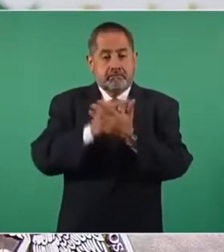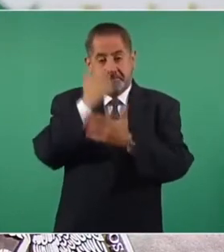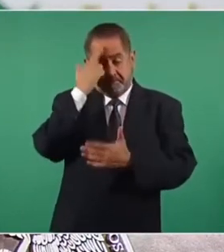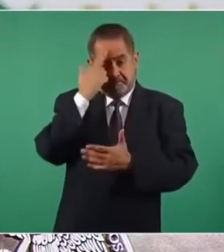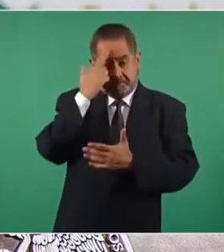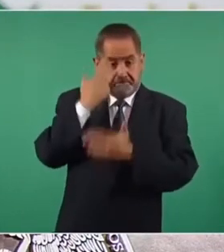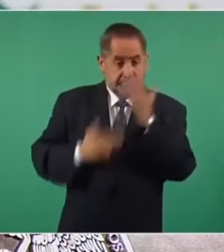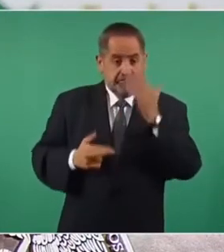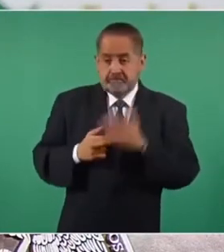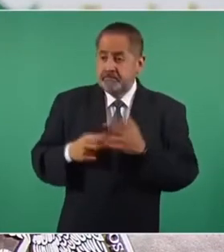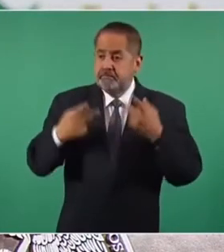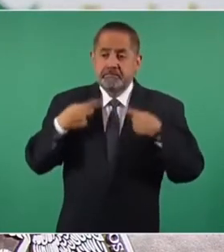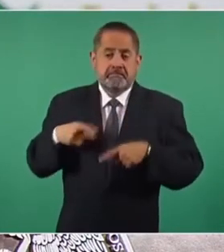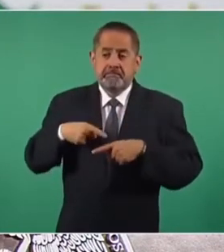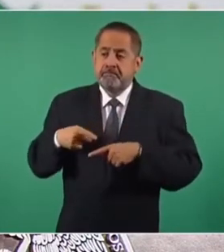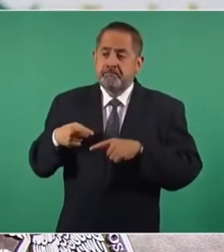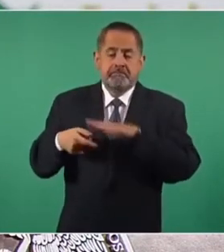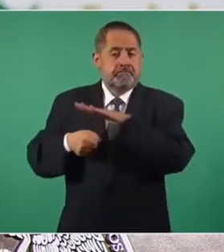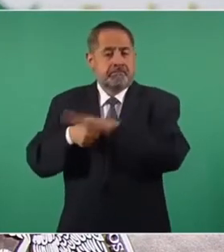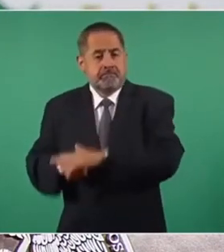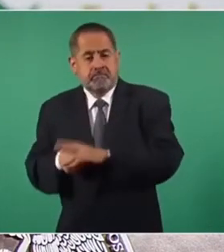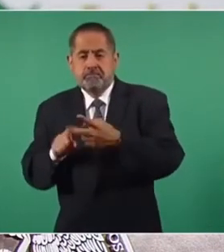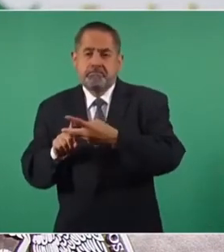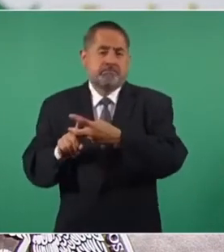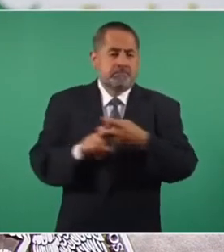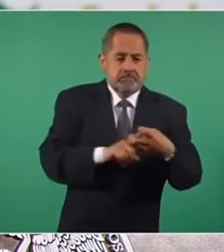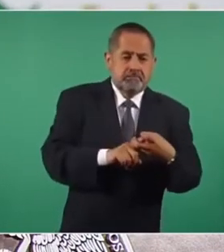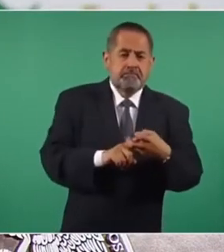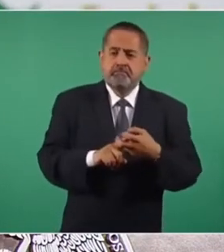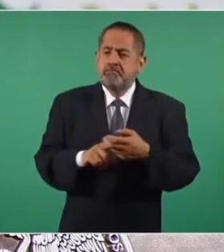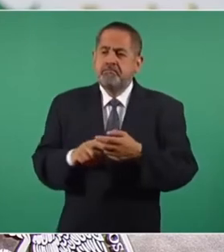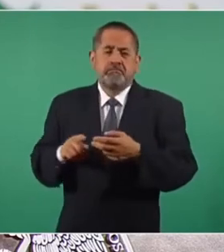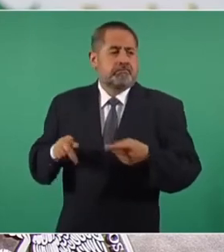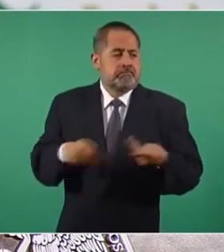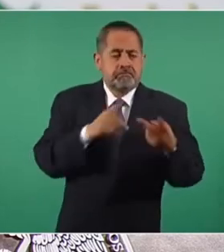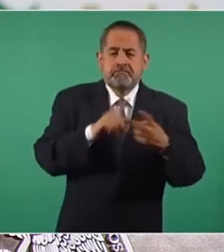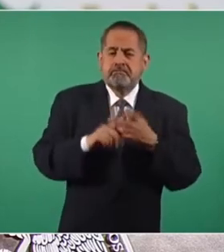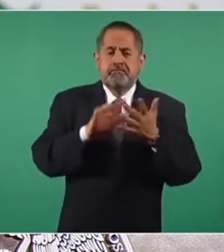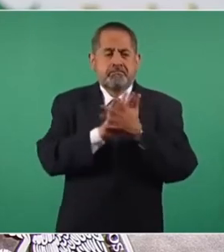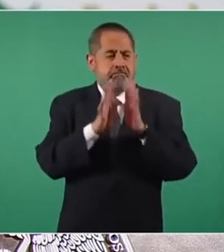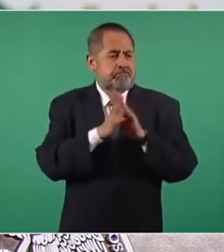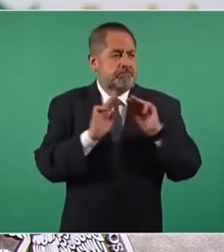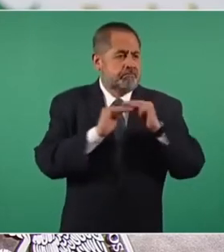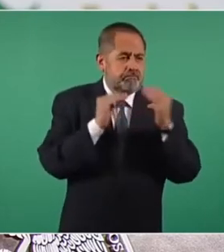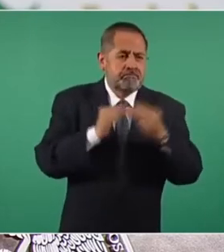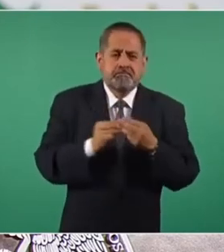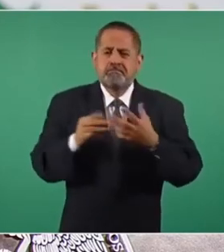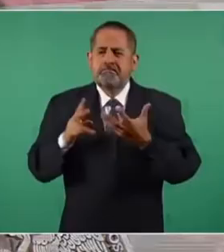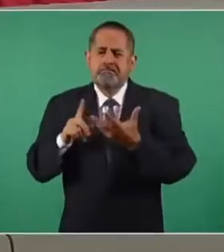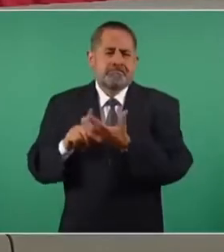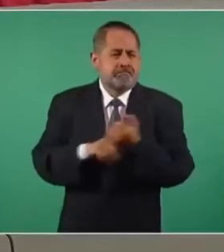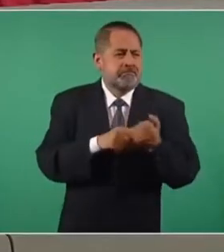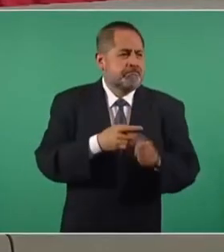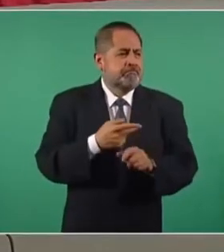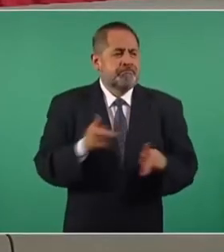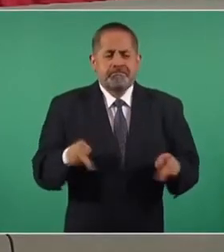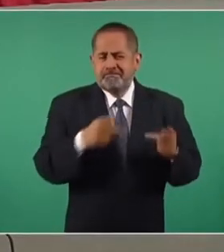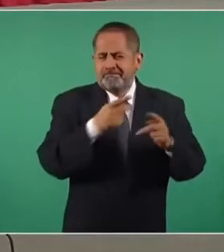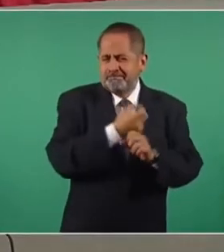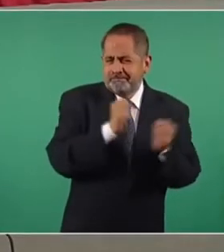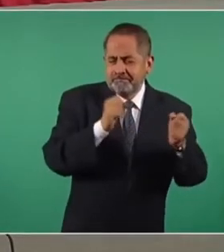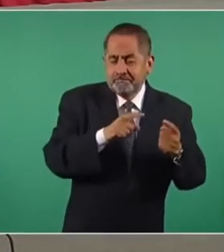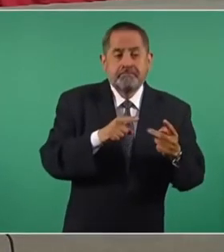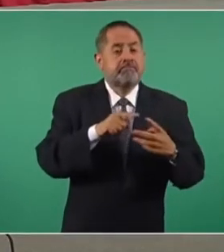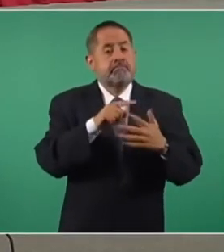desarrollo de la personalidad, trata de personas, delincuencia organizada, secuestro, ni otros delitos que merezcan